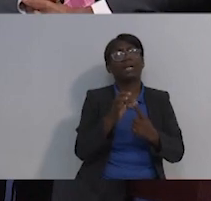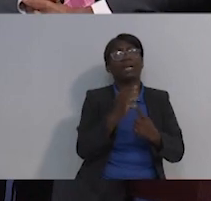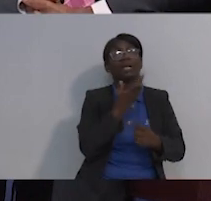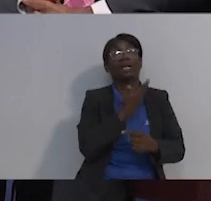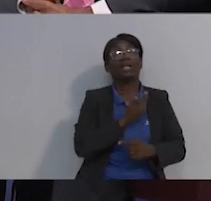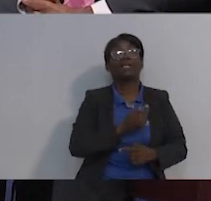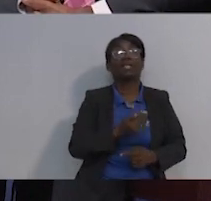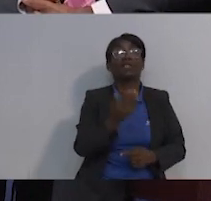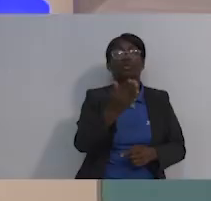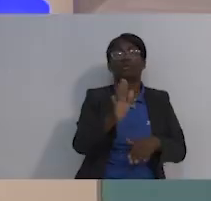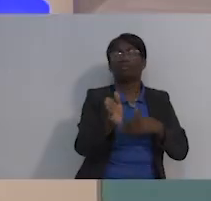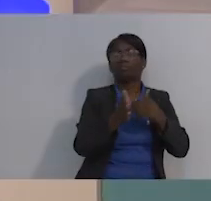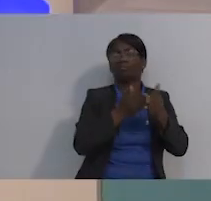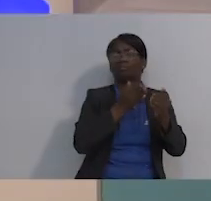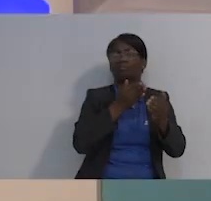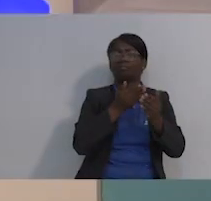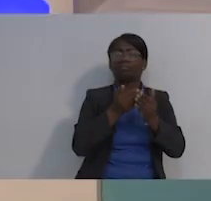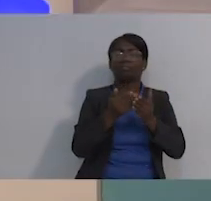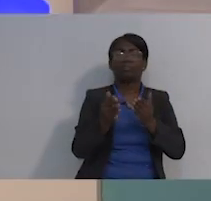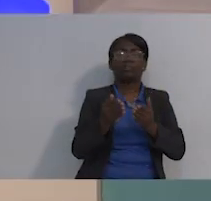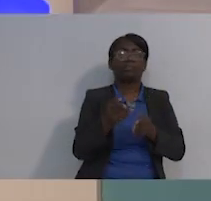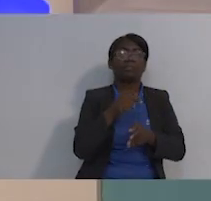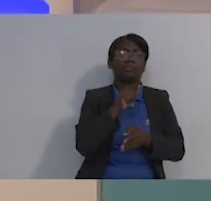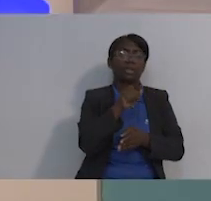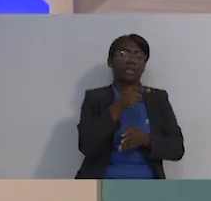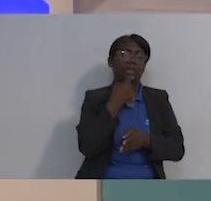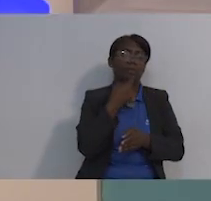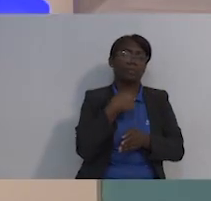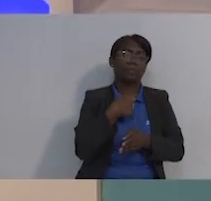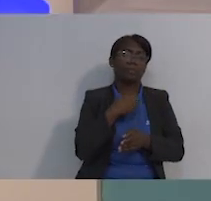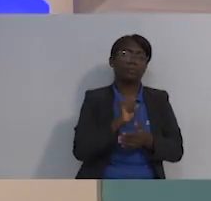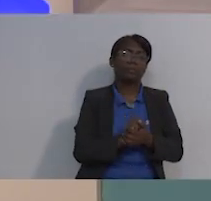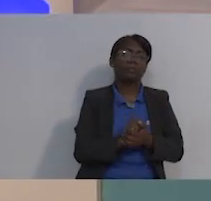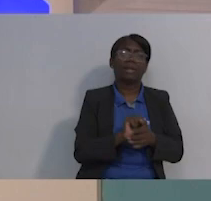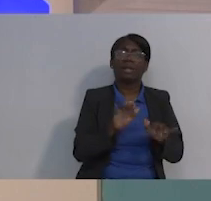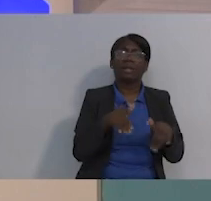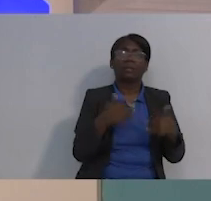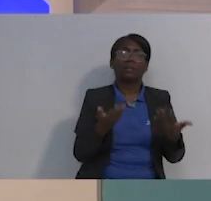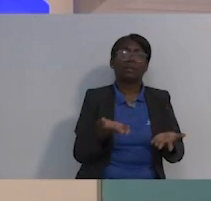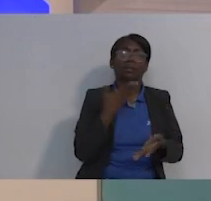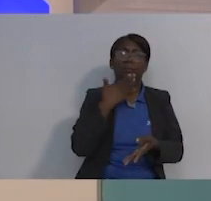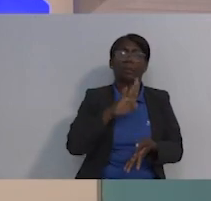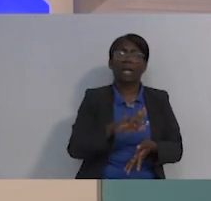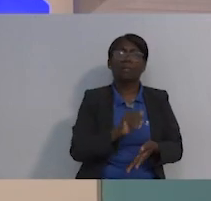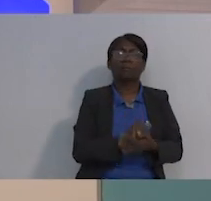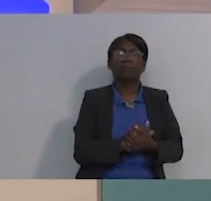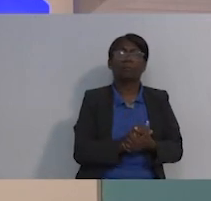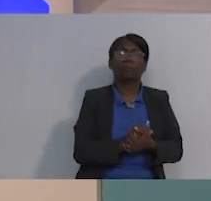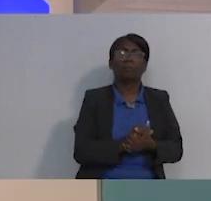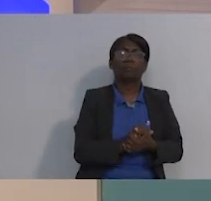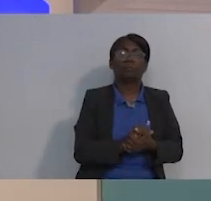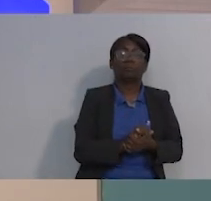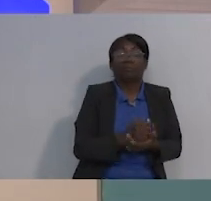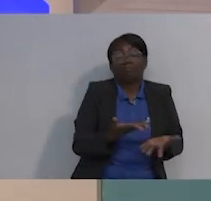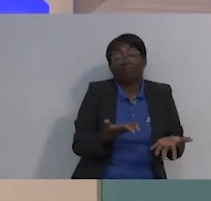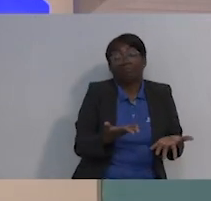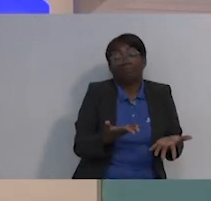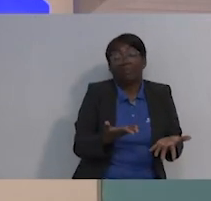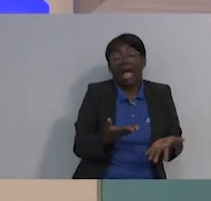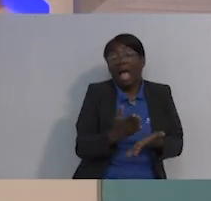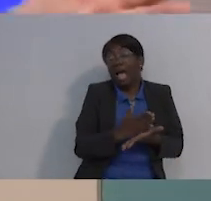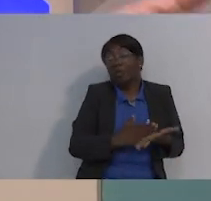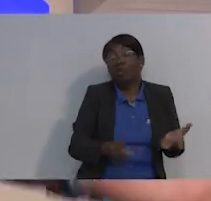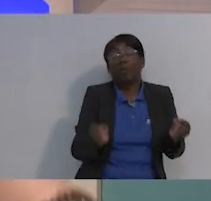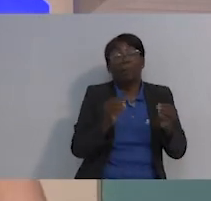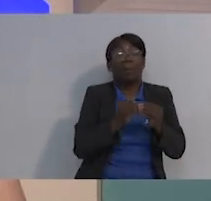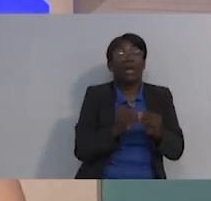más? Y yo digo, bueno, algo más será, pues, que el Señor le está pidiendo a uno. Y de eso queremos